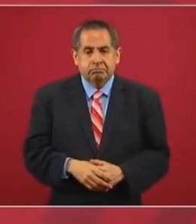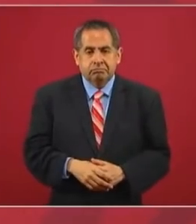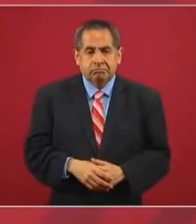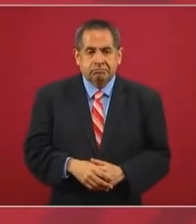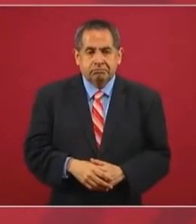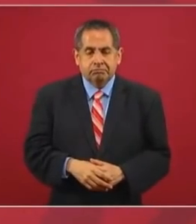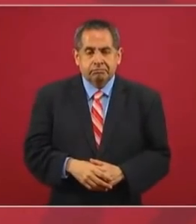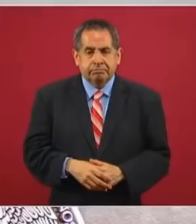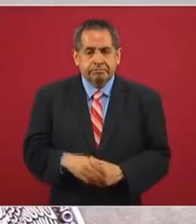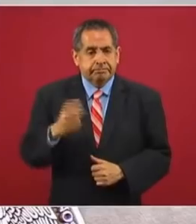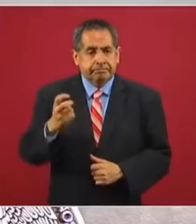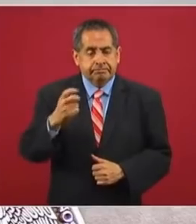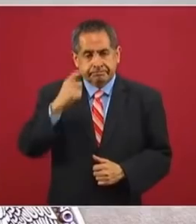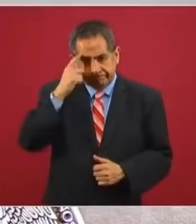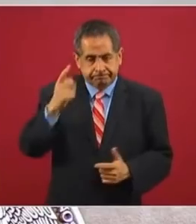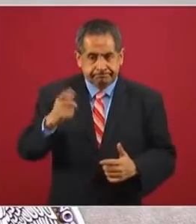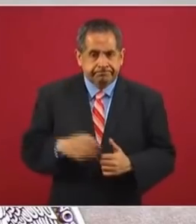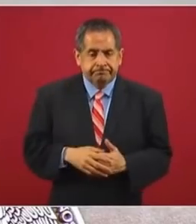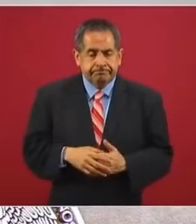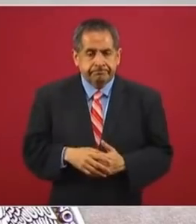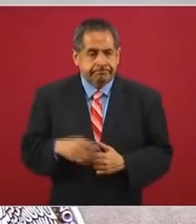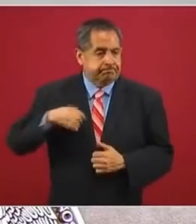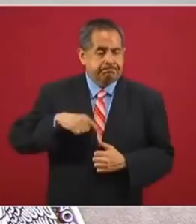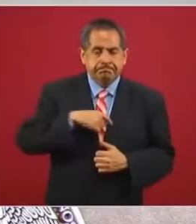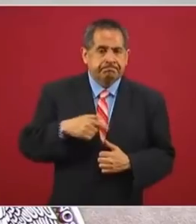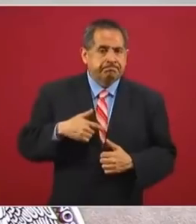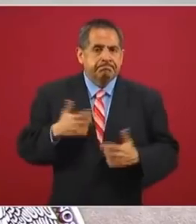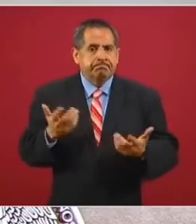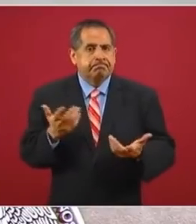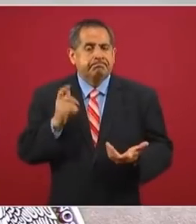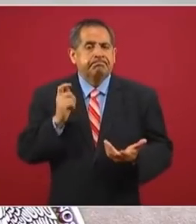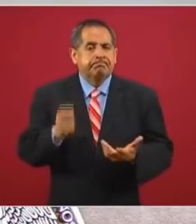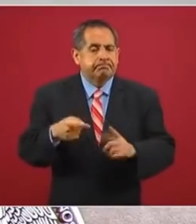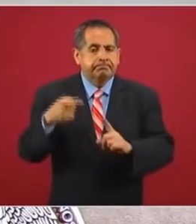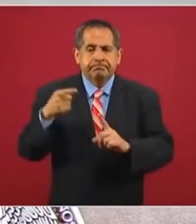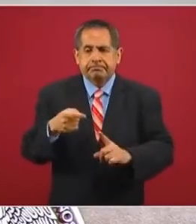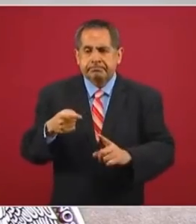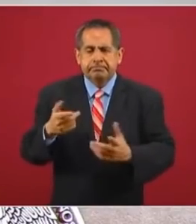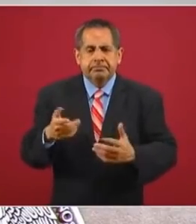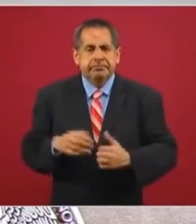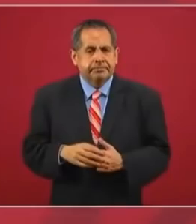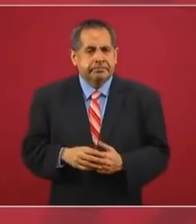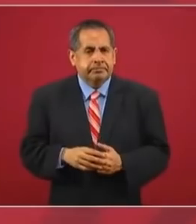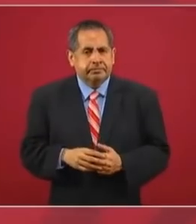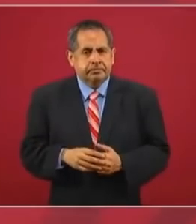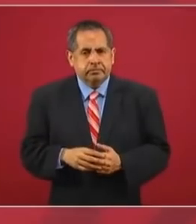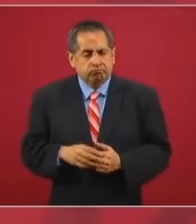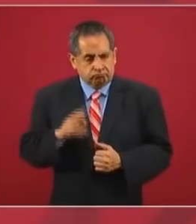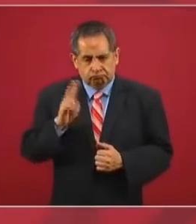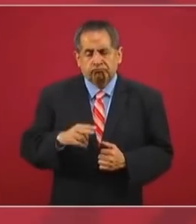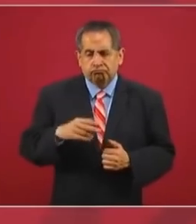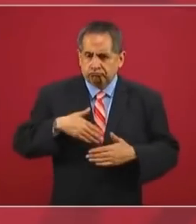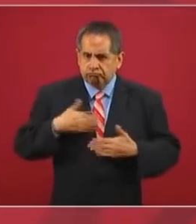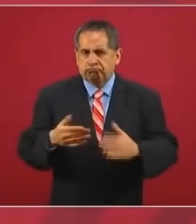Y que lo que hemos hecho, y lo digo en